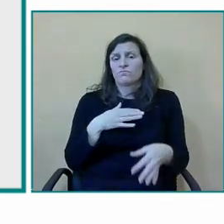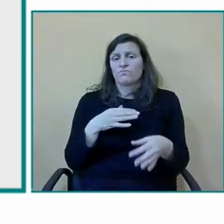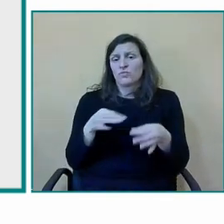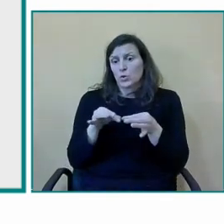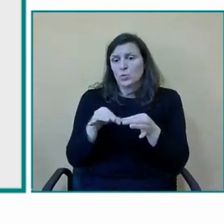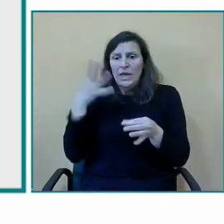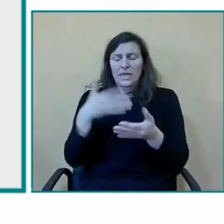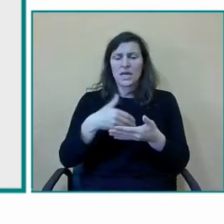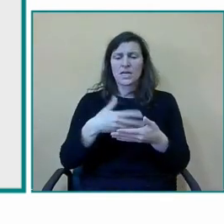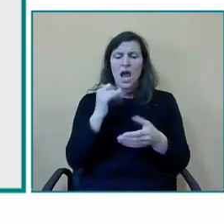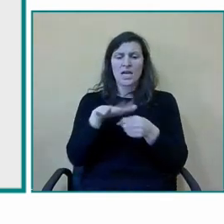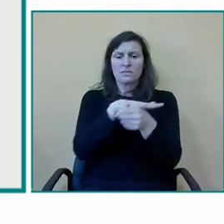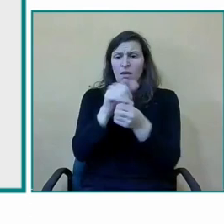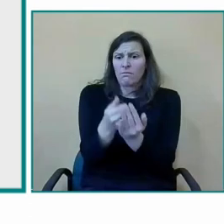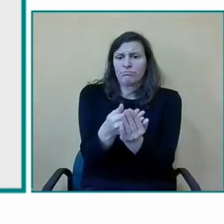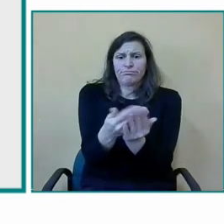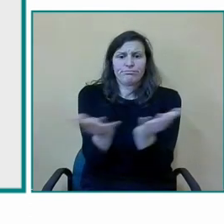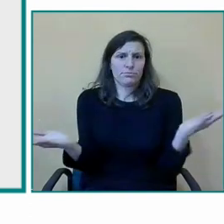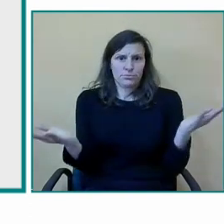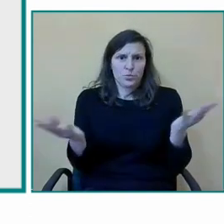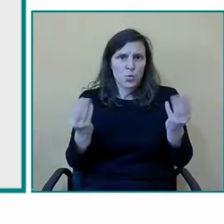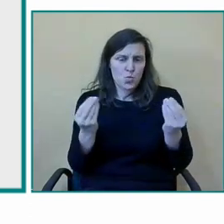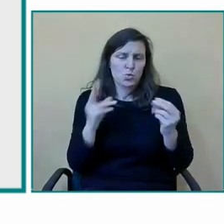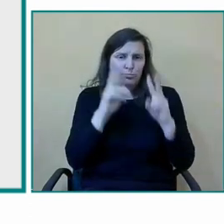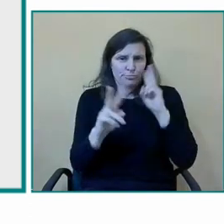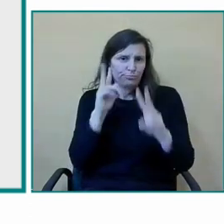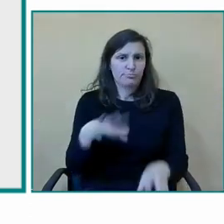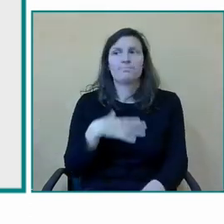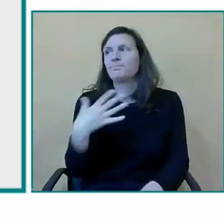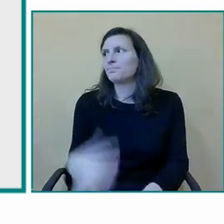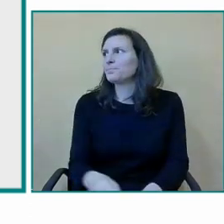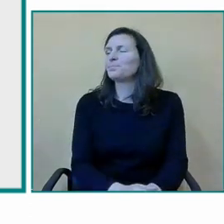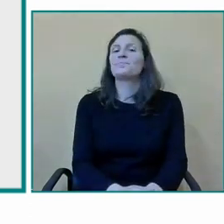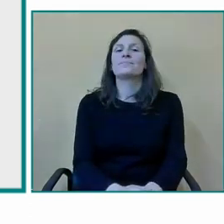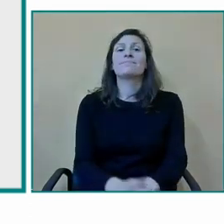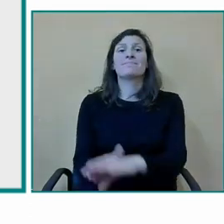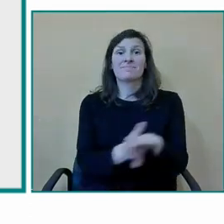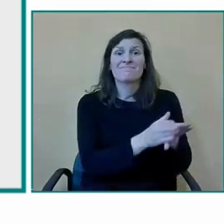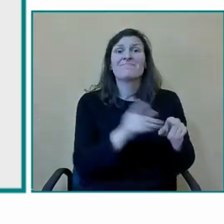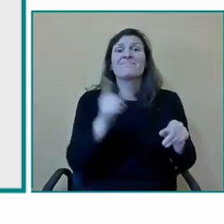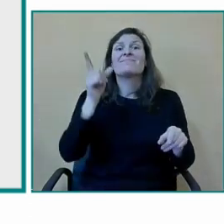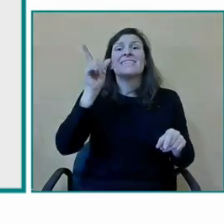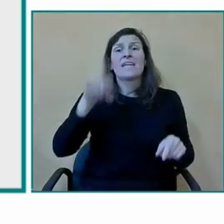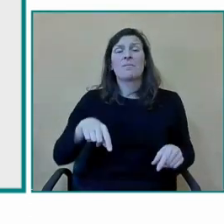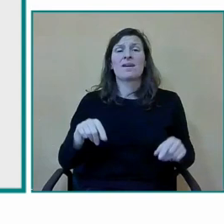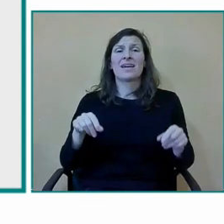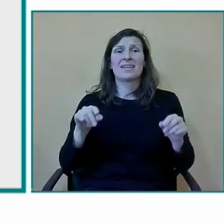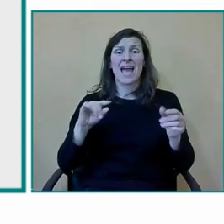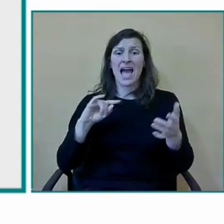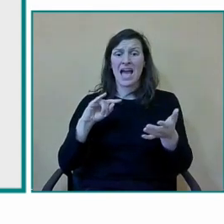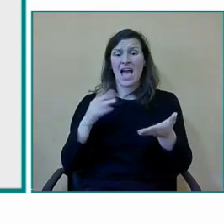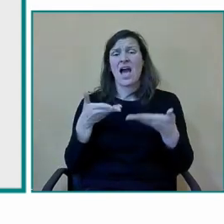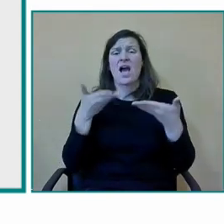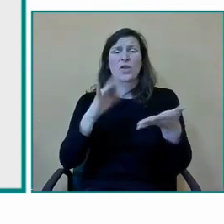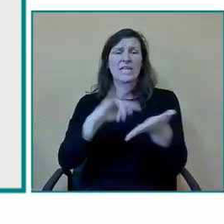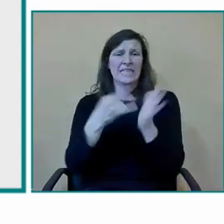abanico de espacios para poder disfrutarlos y obviamente esas técnicas tan importantes como vuelvo a repetir